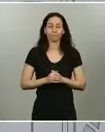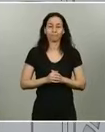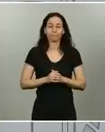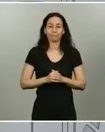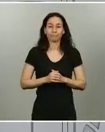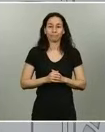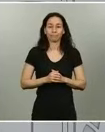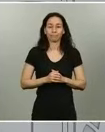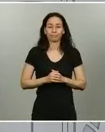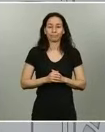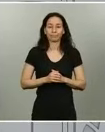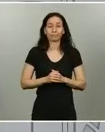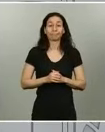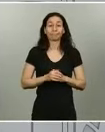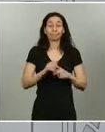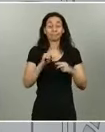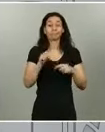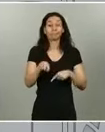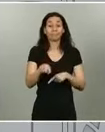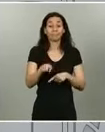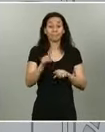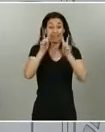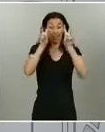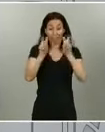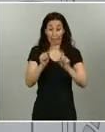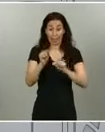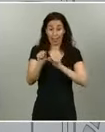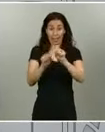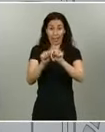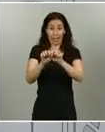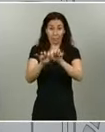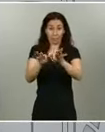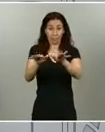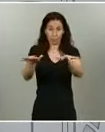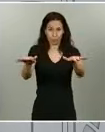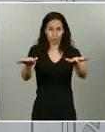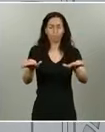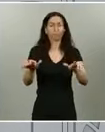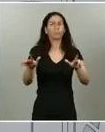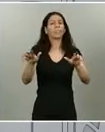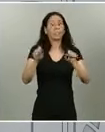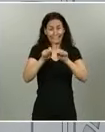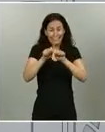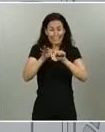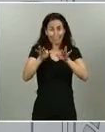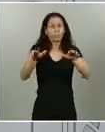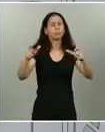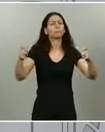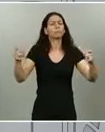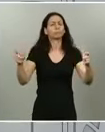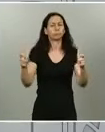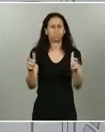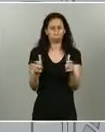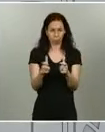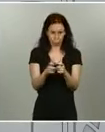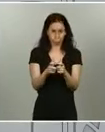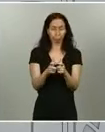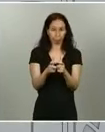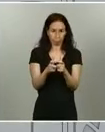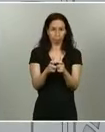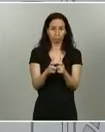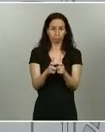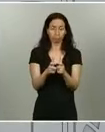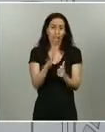En cuanto a la transmisión, la transmisión se ha reducido muchísimo, estamos en unos niveles de transmisión realmente muy, muy bajos,